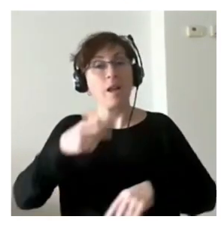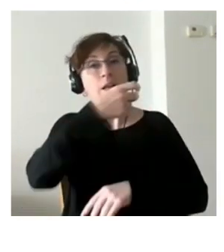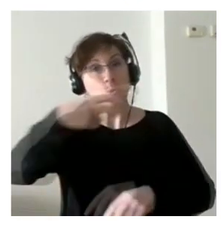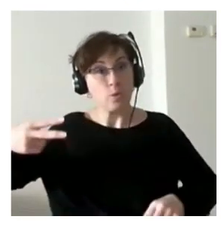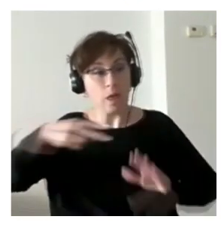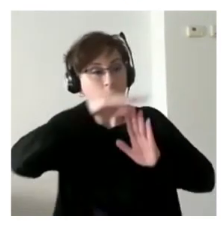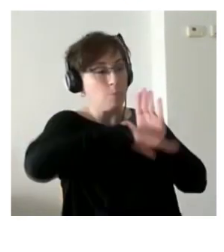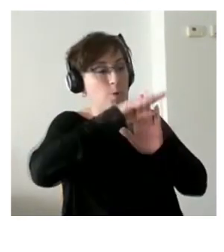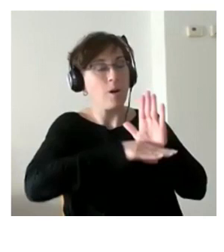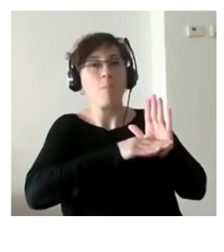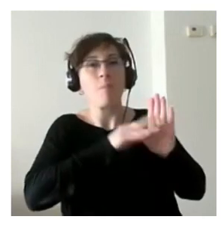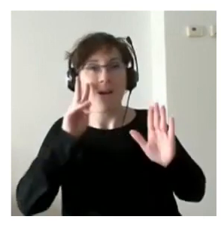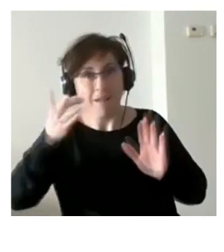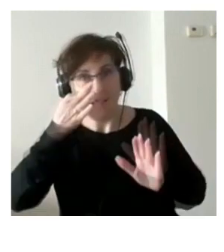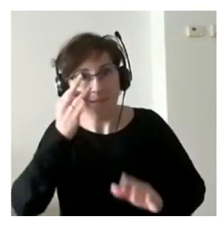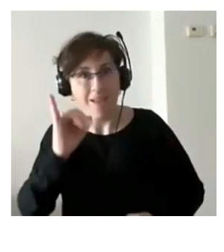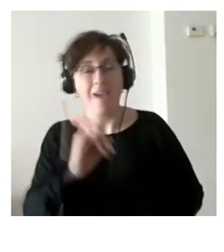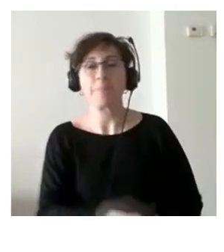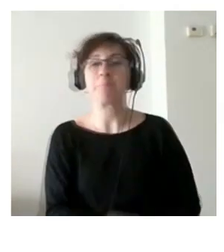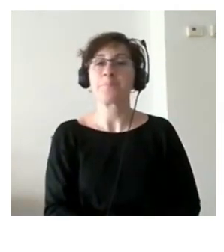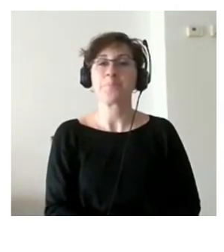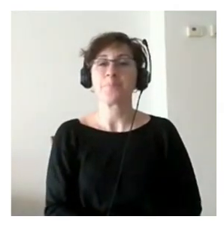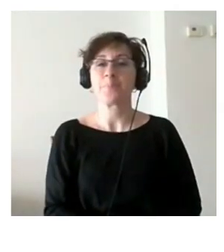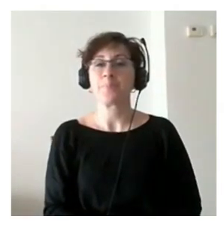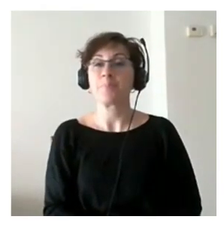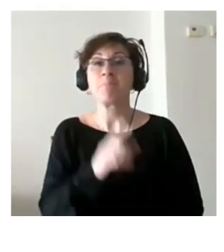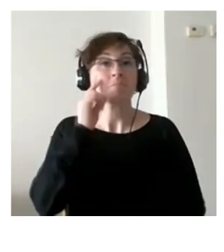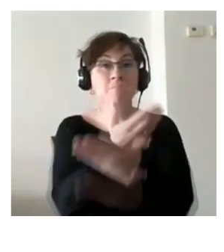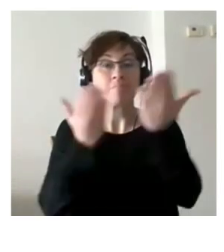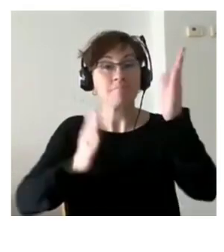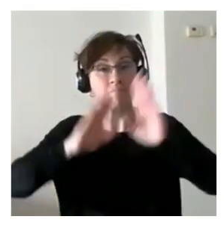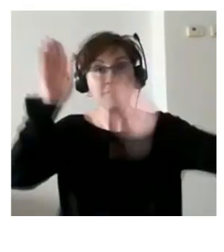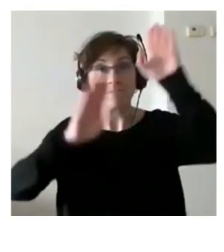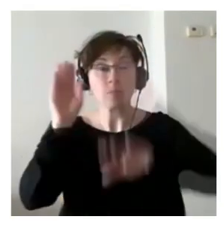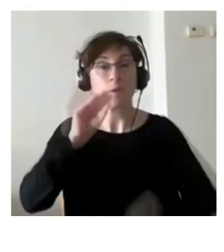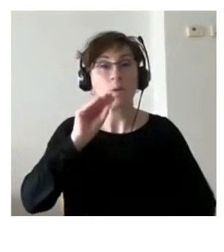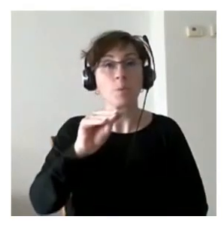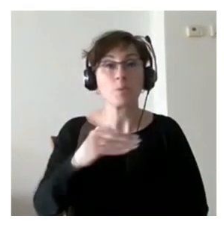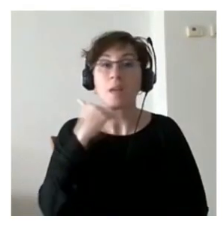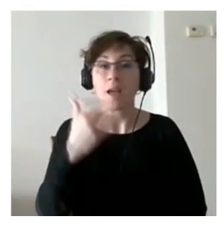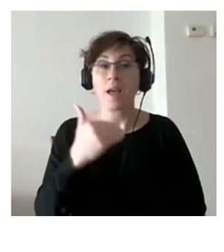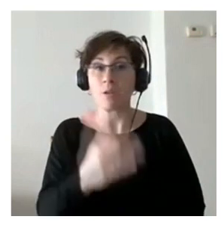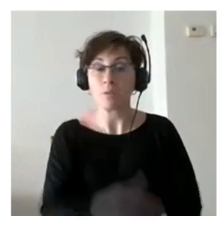tipo de proyectos no sé si se anima a alguien a hacer alguna pregunta a la mesa de experiencias